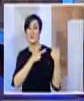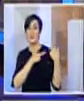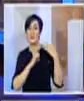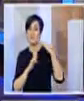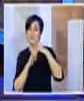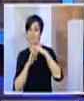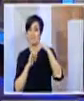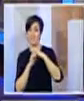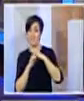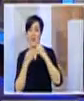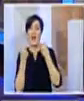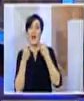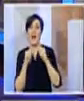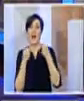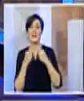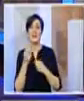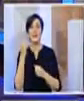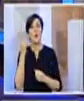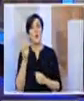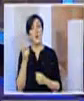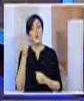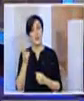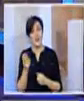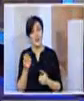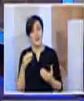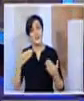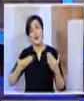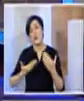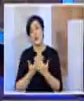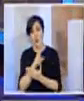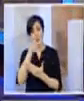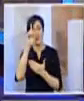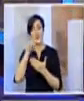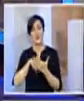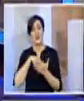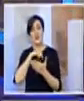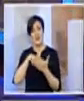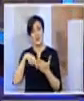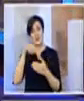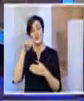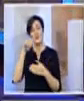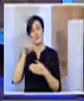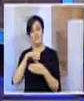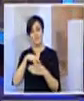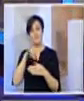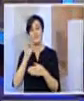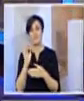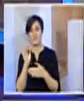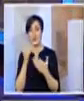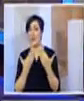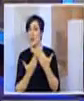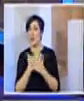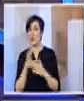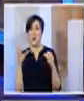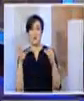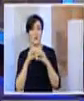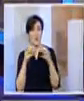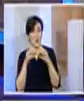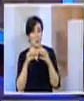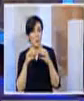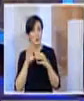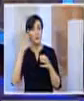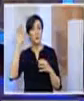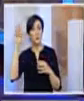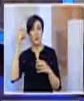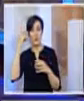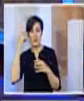nuevamente una convocatoria y amado elecciones las organizaciones políticas nuevamente con asambleas para